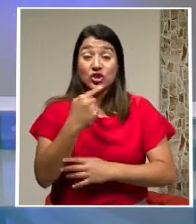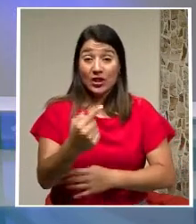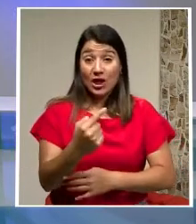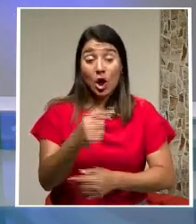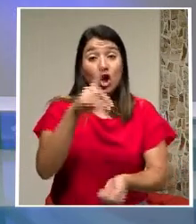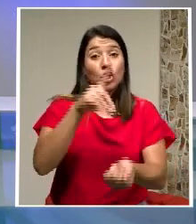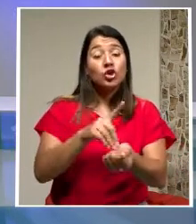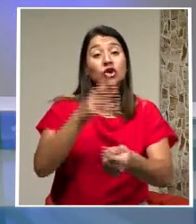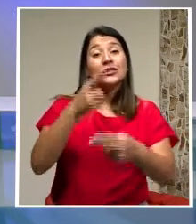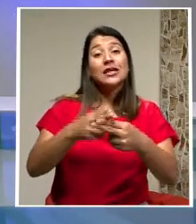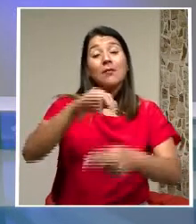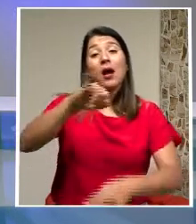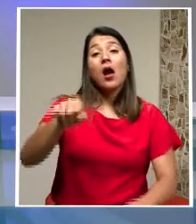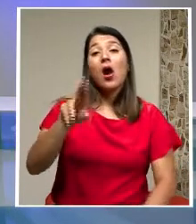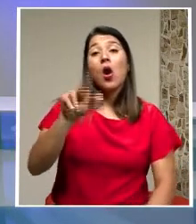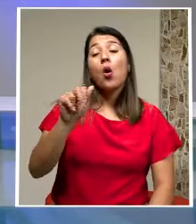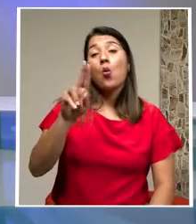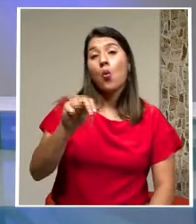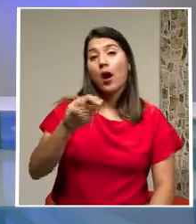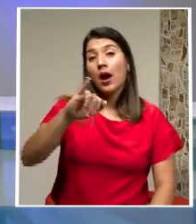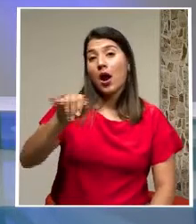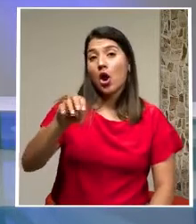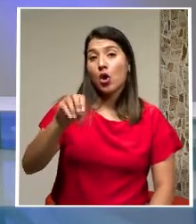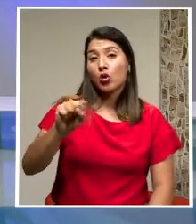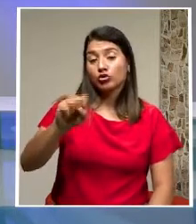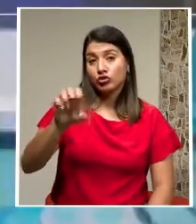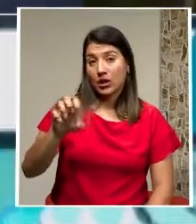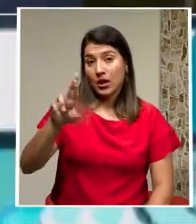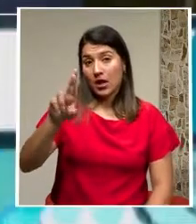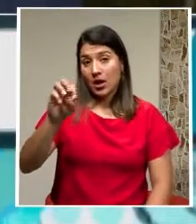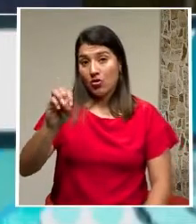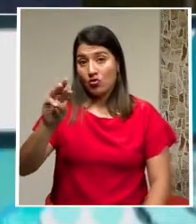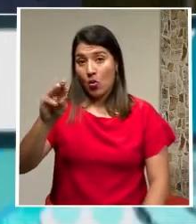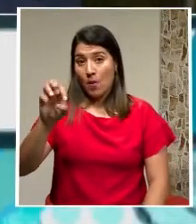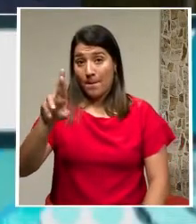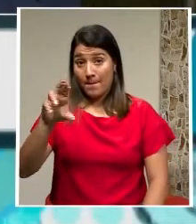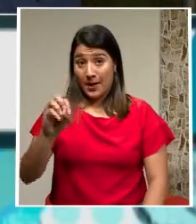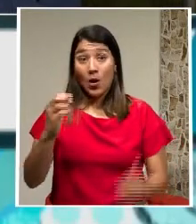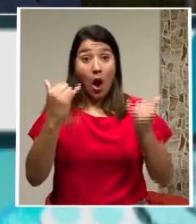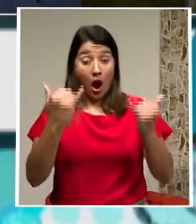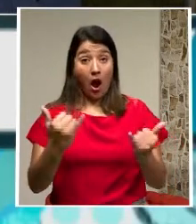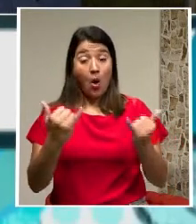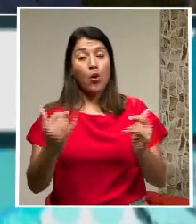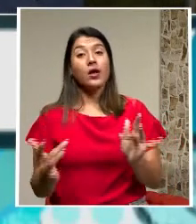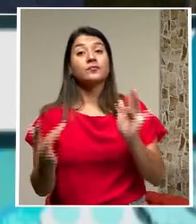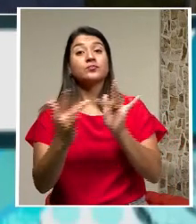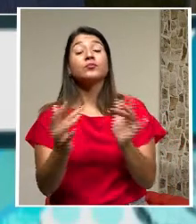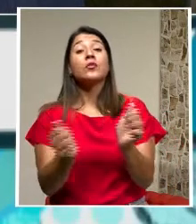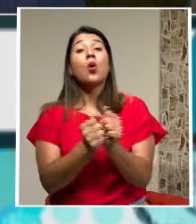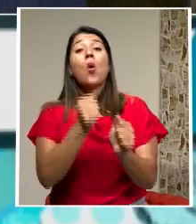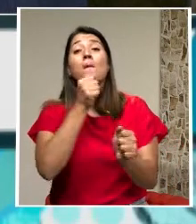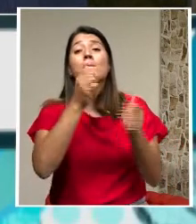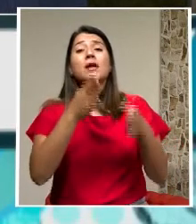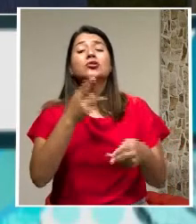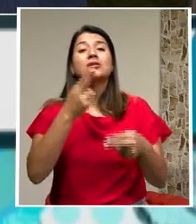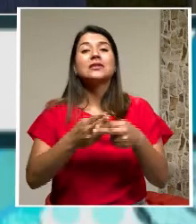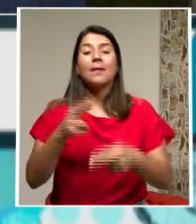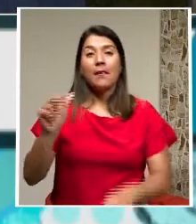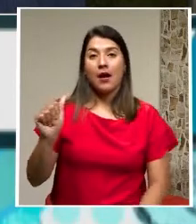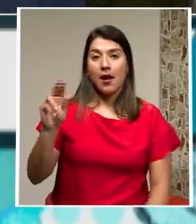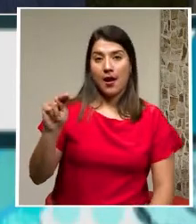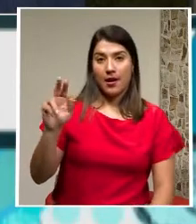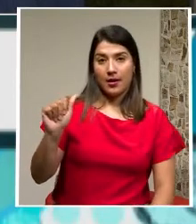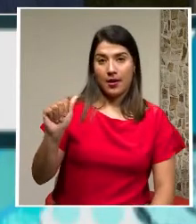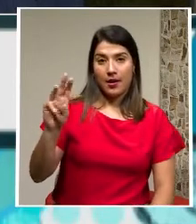Juan José Romero Vamos en vivo con la periodista Ana Marta Arce Quien nos ofrecerá los detalles